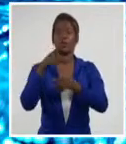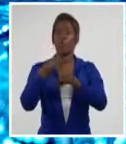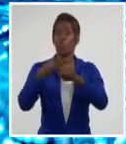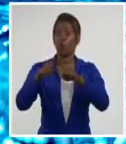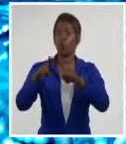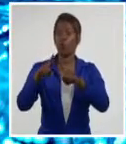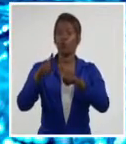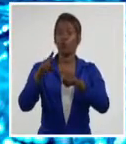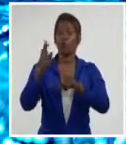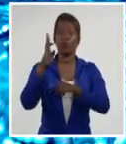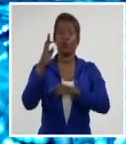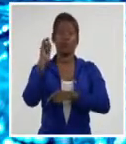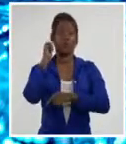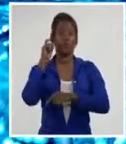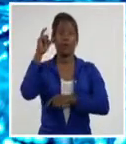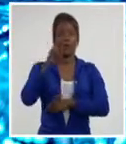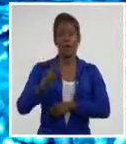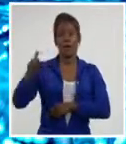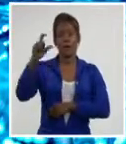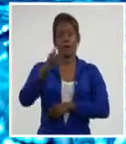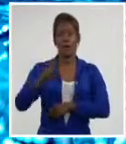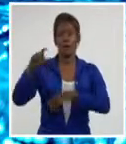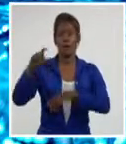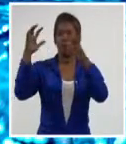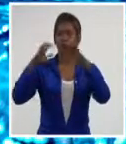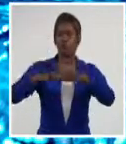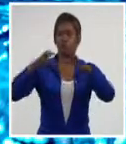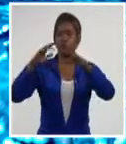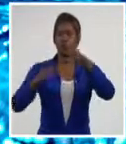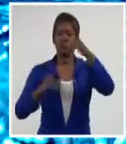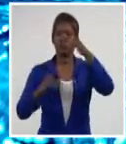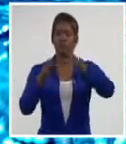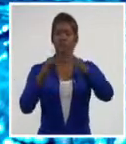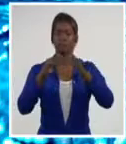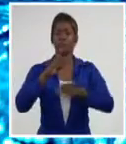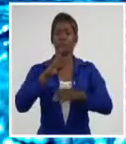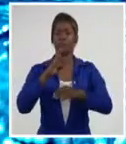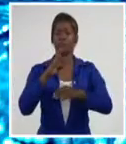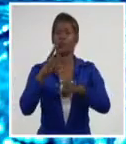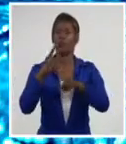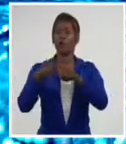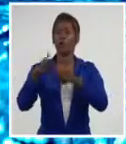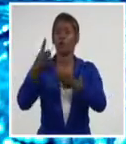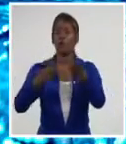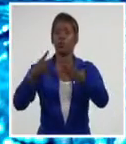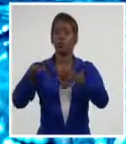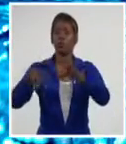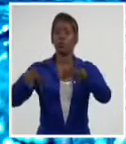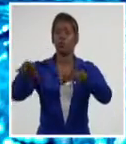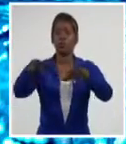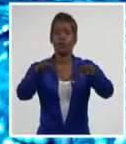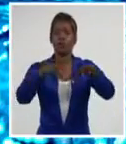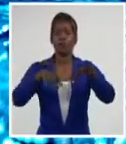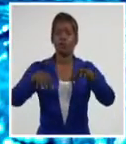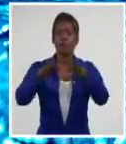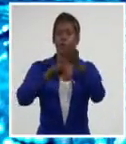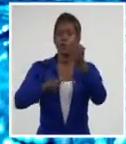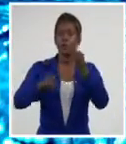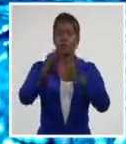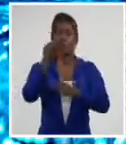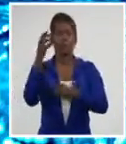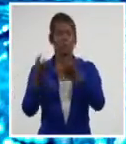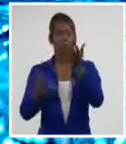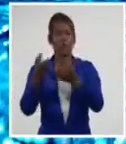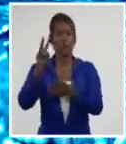y Florida en Camagüey. El grueso de los territorios con exceso de lluvia se reparte entre las provincias de Cienfuegos